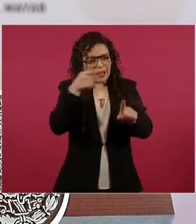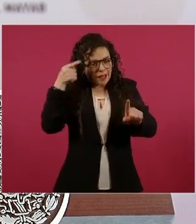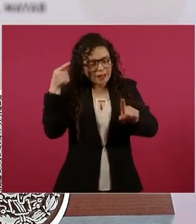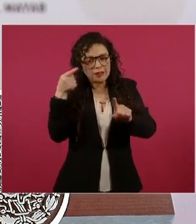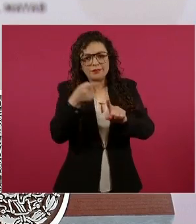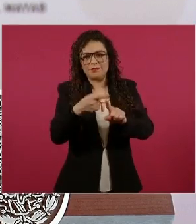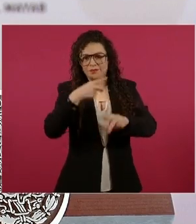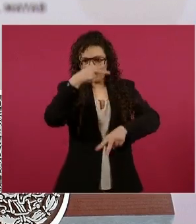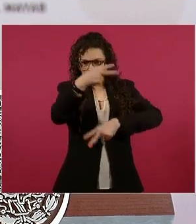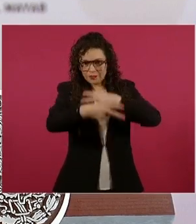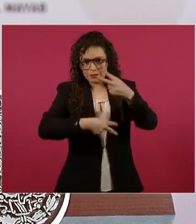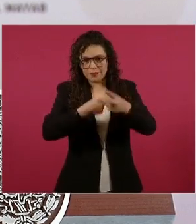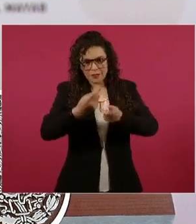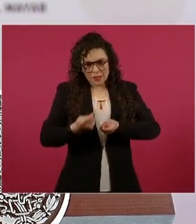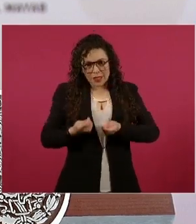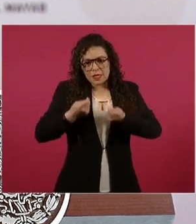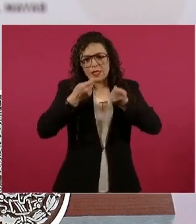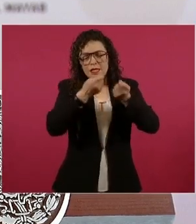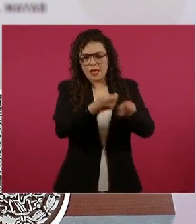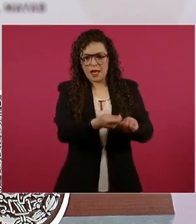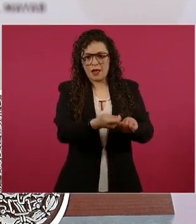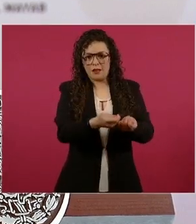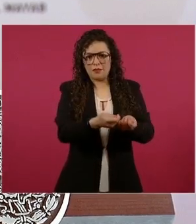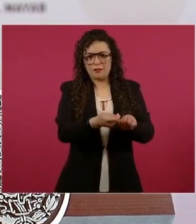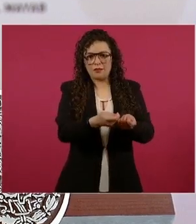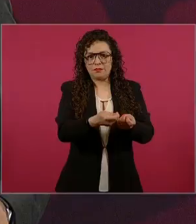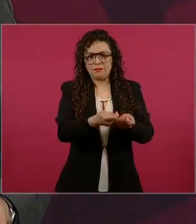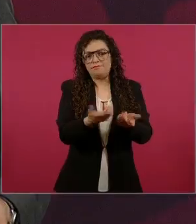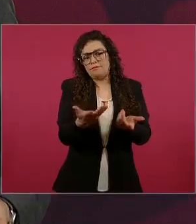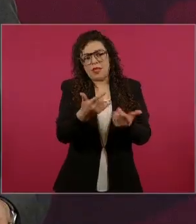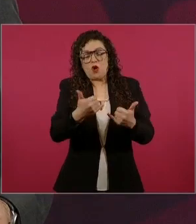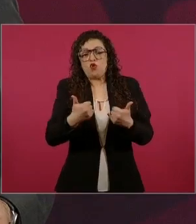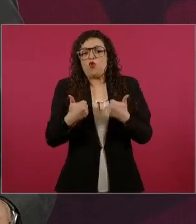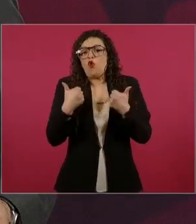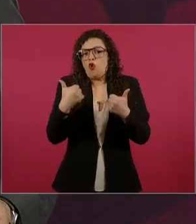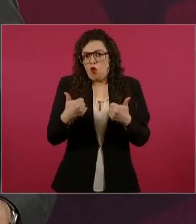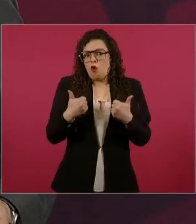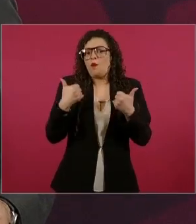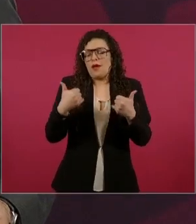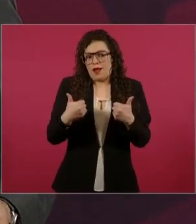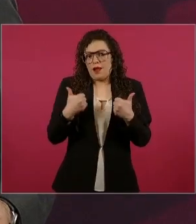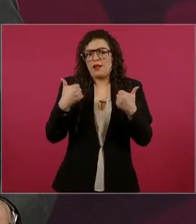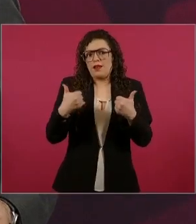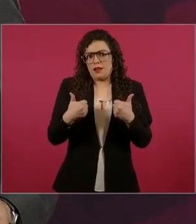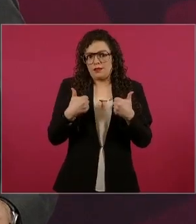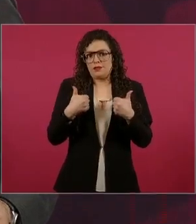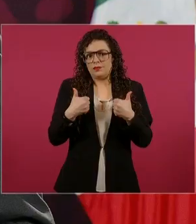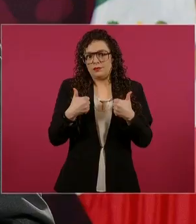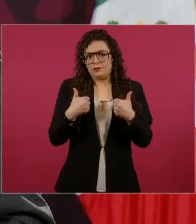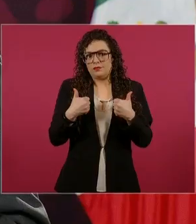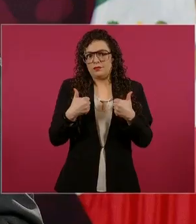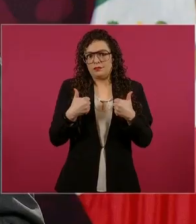jóvenes, no volver a cometer